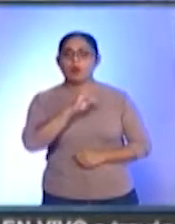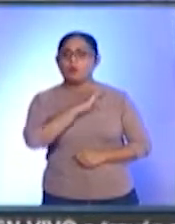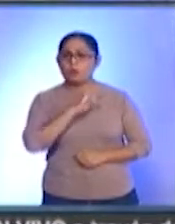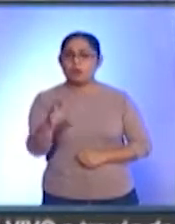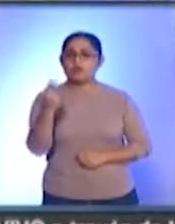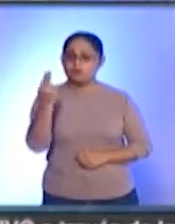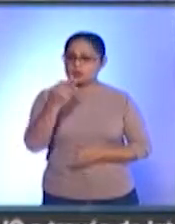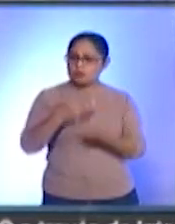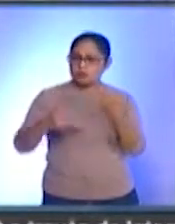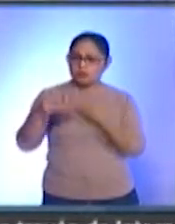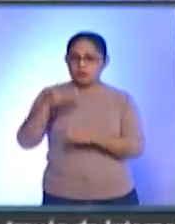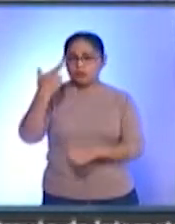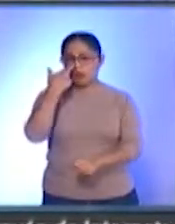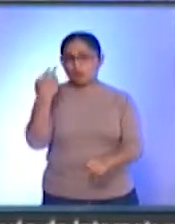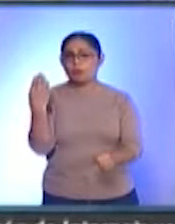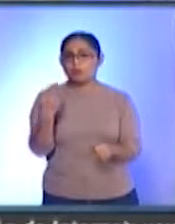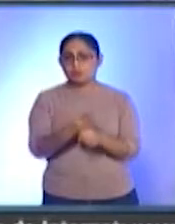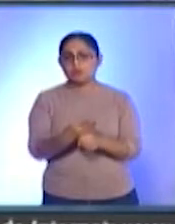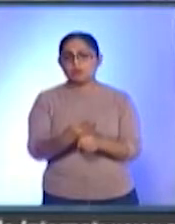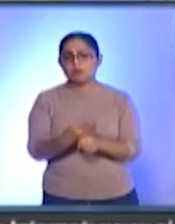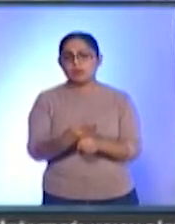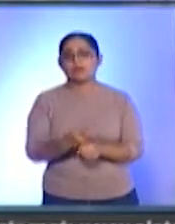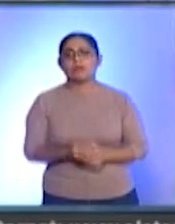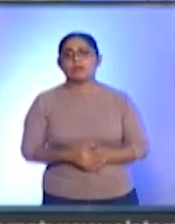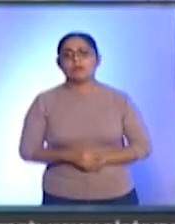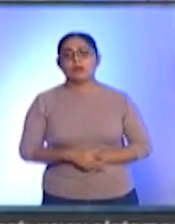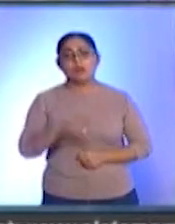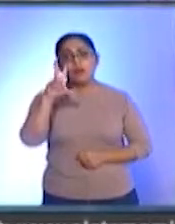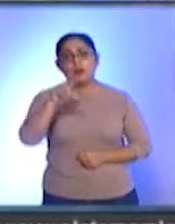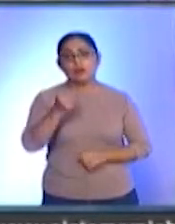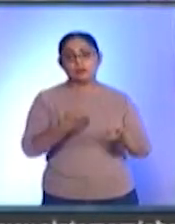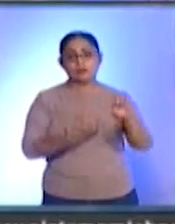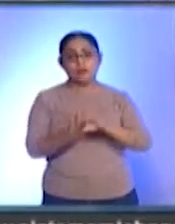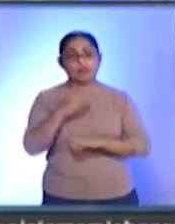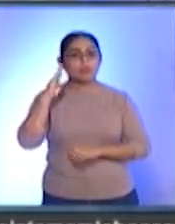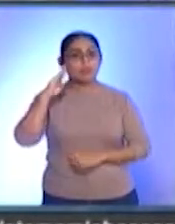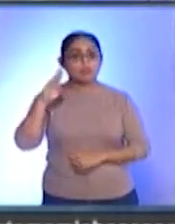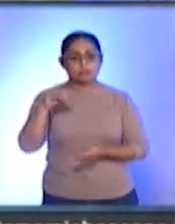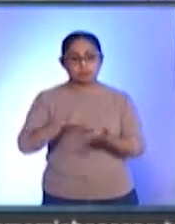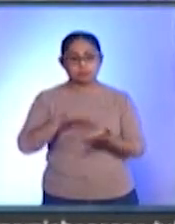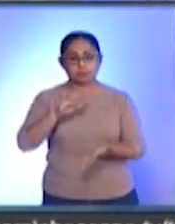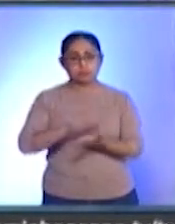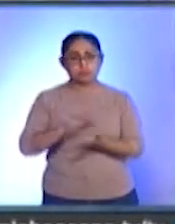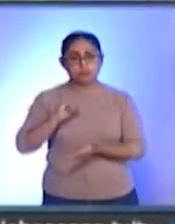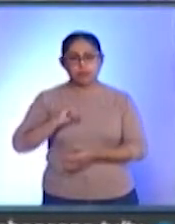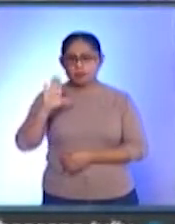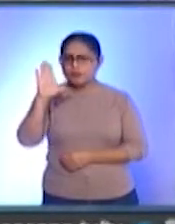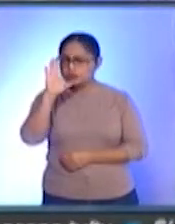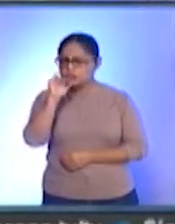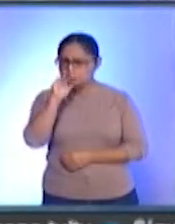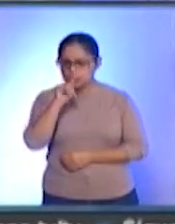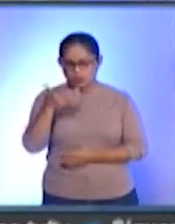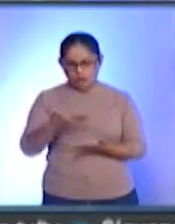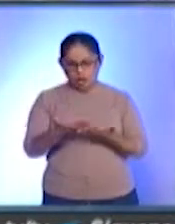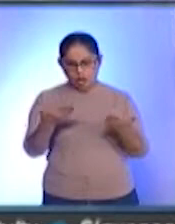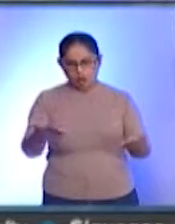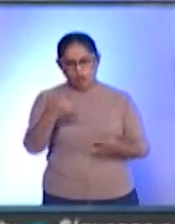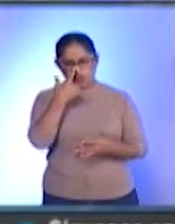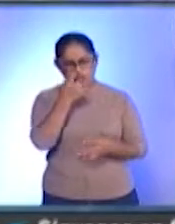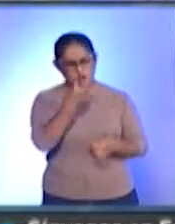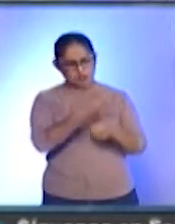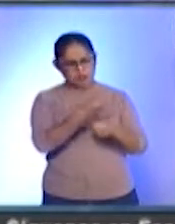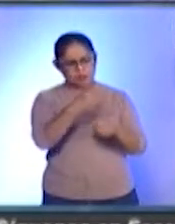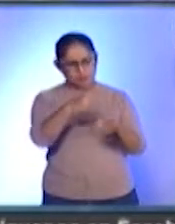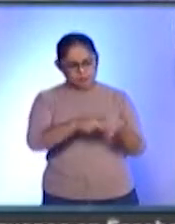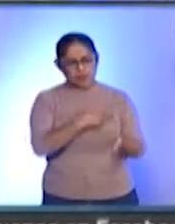responsabilidad y ayuda. Mencionó que el Estado de Michoacán registra cifras nunca antes vistas en esta tercera ola de contagios